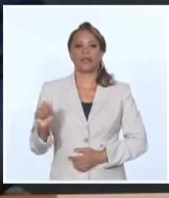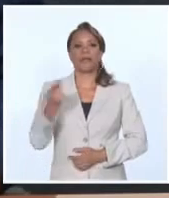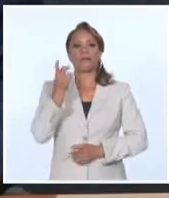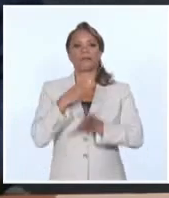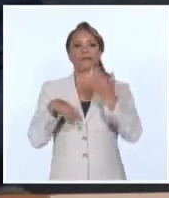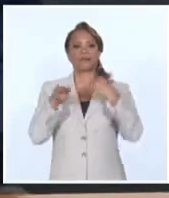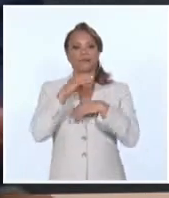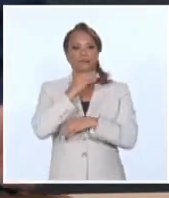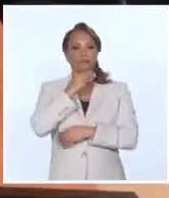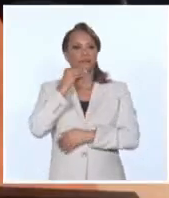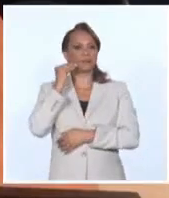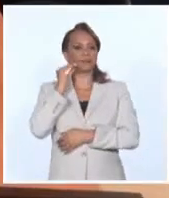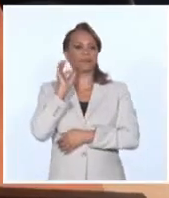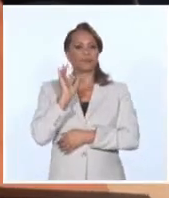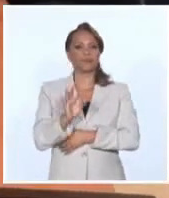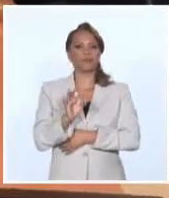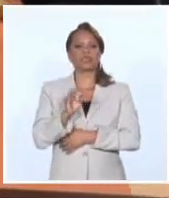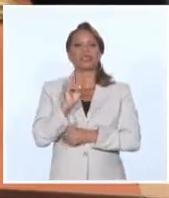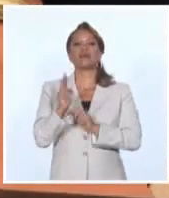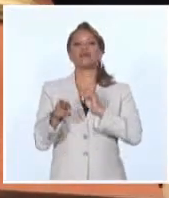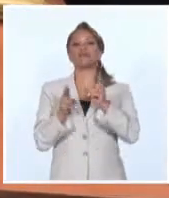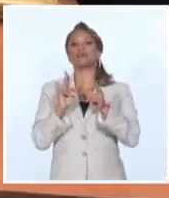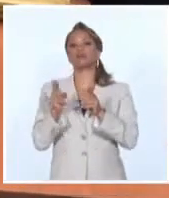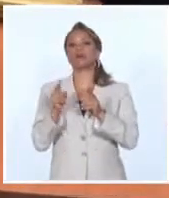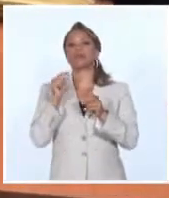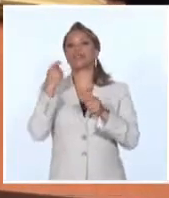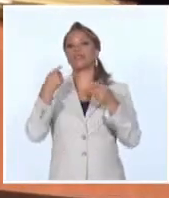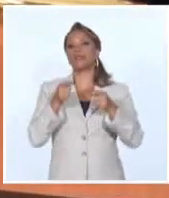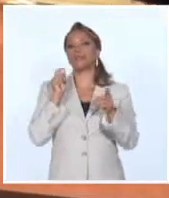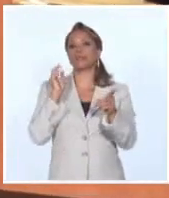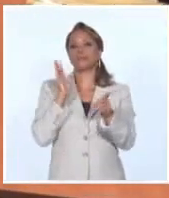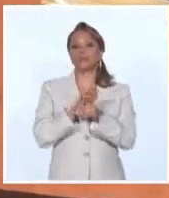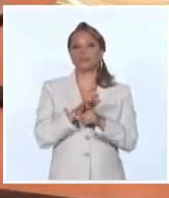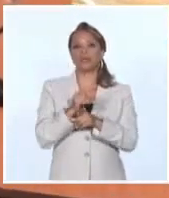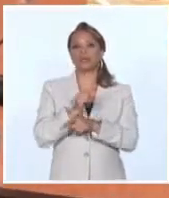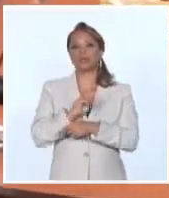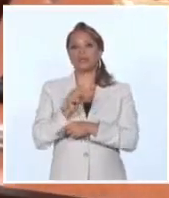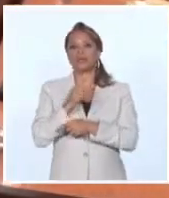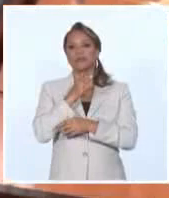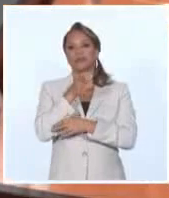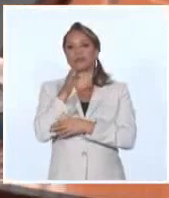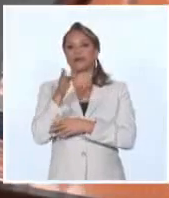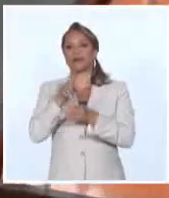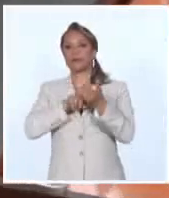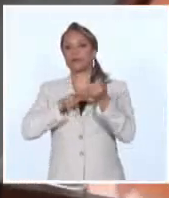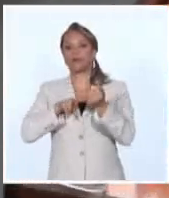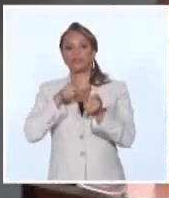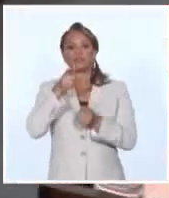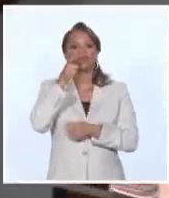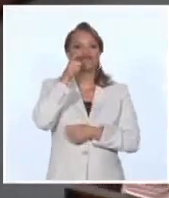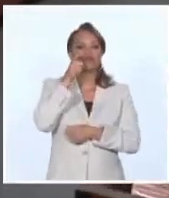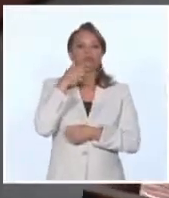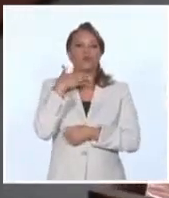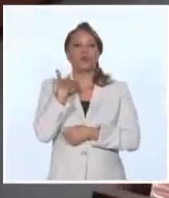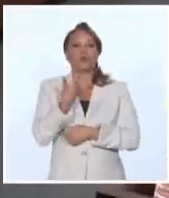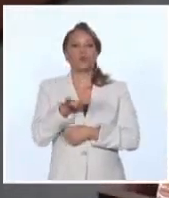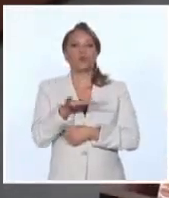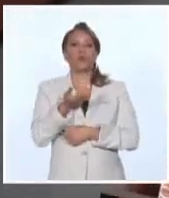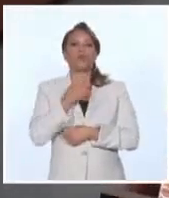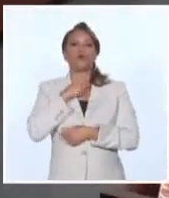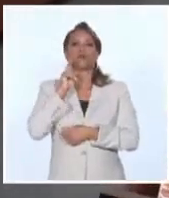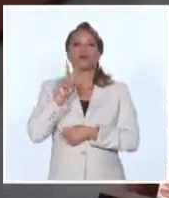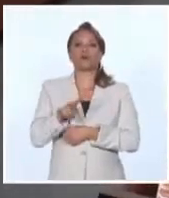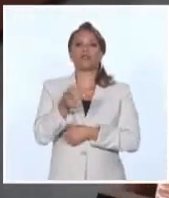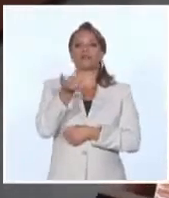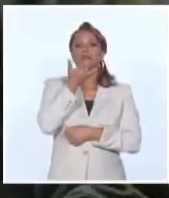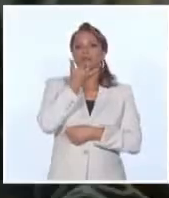República, Manuel Marrero Cruz, indicó iniciar cuanto antes la salida al terreno en todas las provincias de las comisiones para evaluar los daños